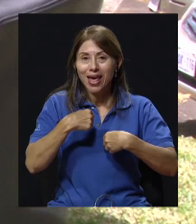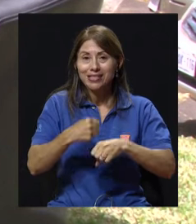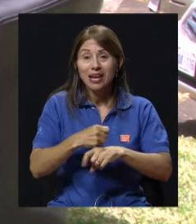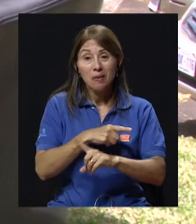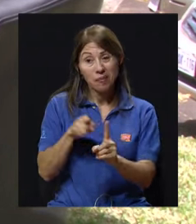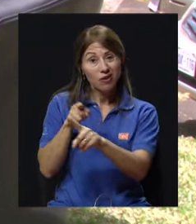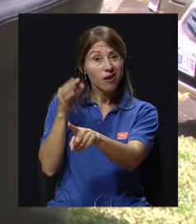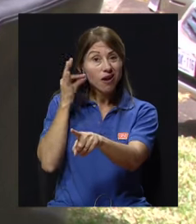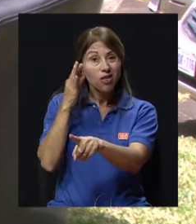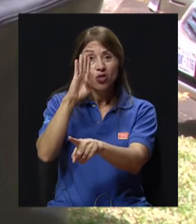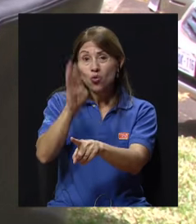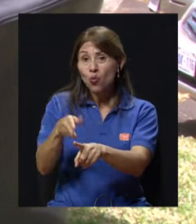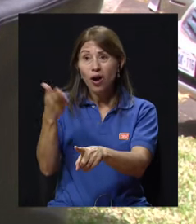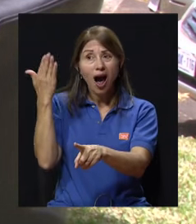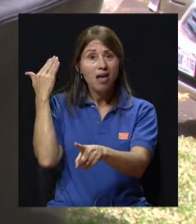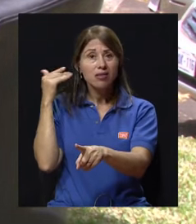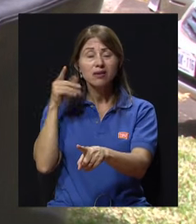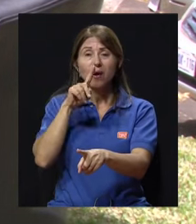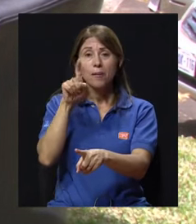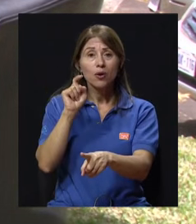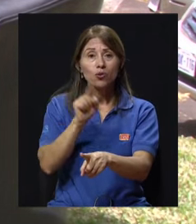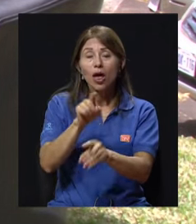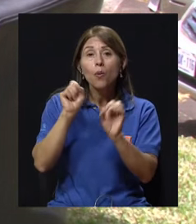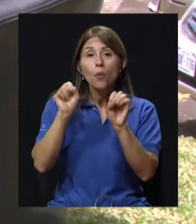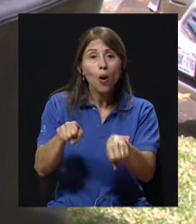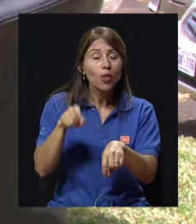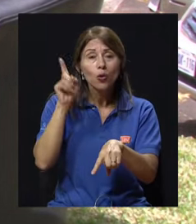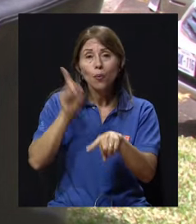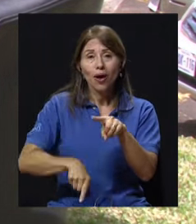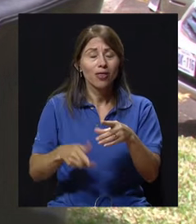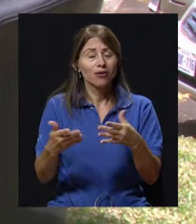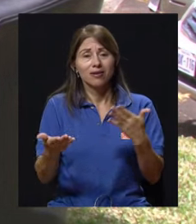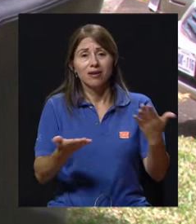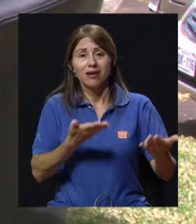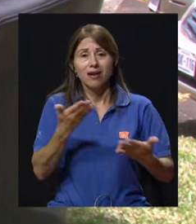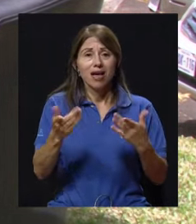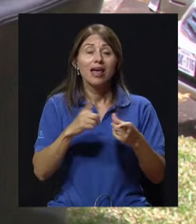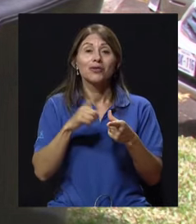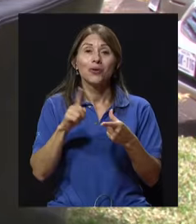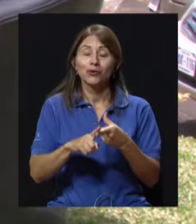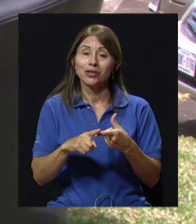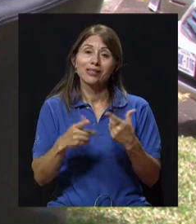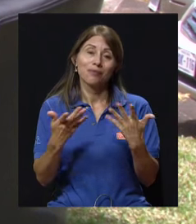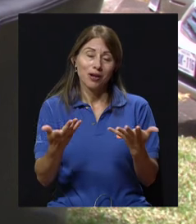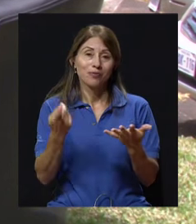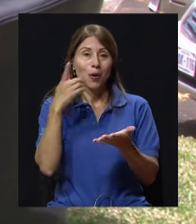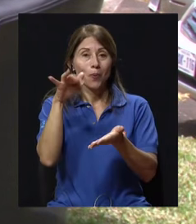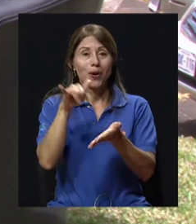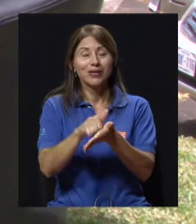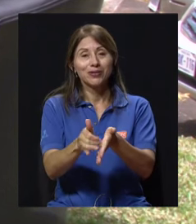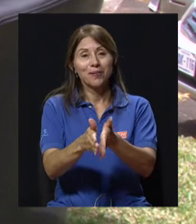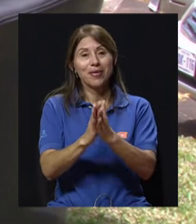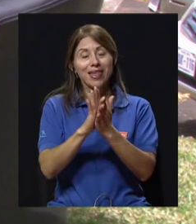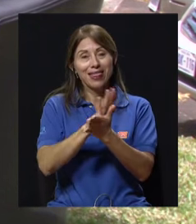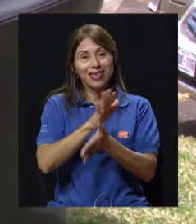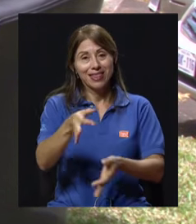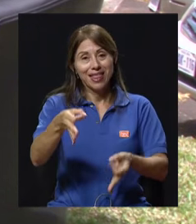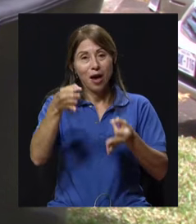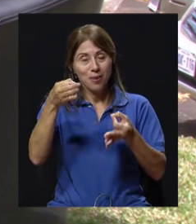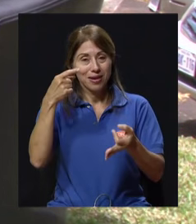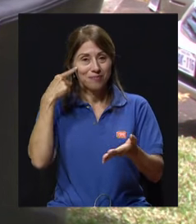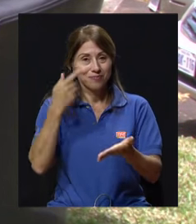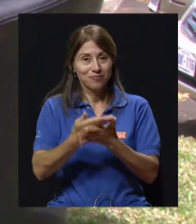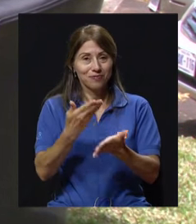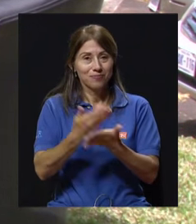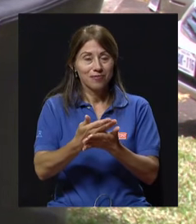Pero ella nunca había preguntado si podía o no podía. Y esas son las cosas que por ese dictamen médico se dieron. No se pudo volver a